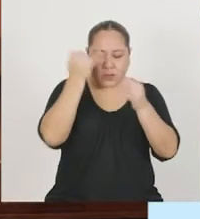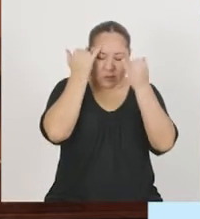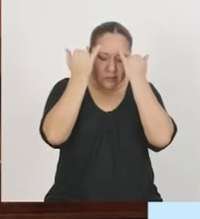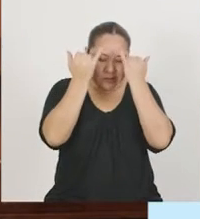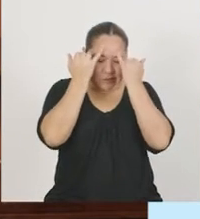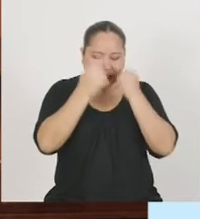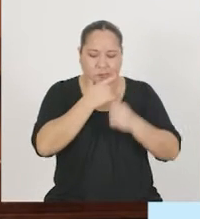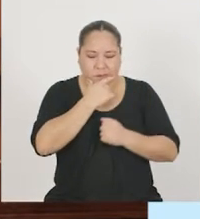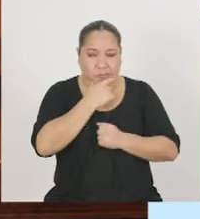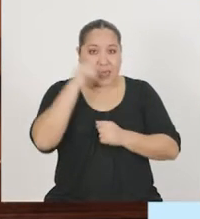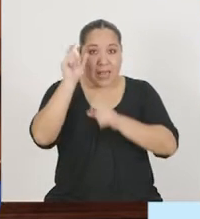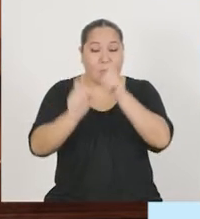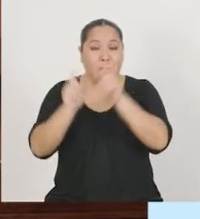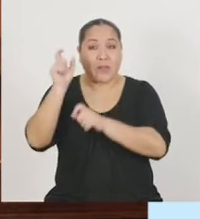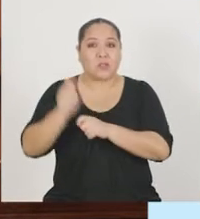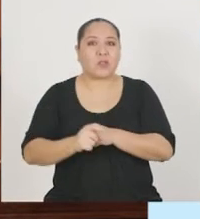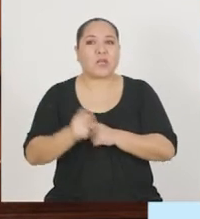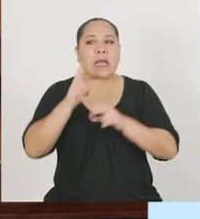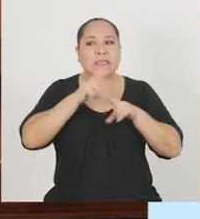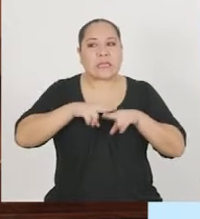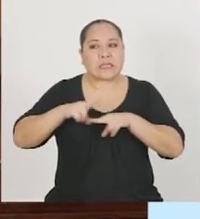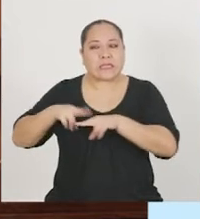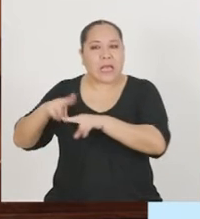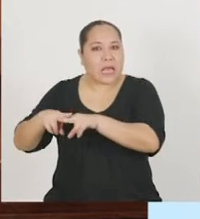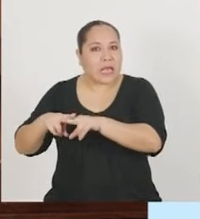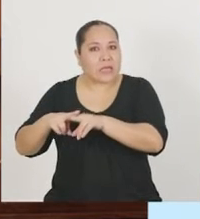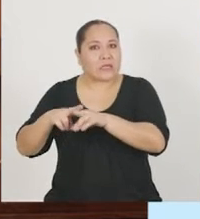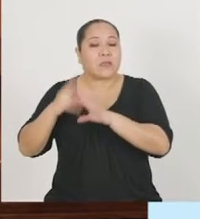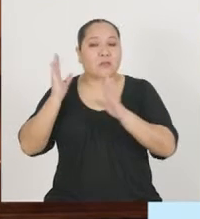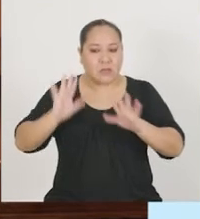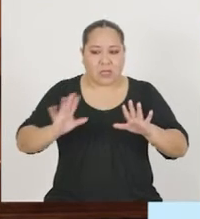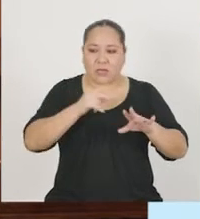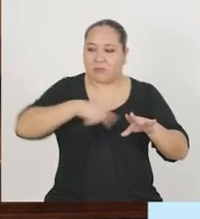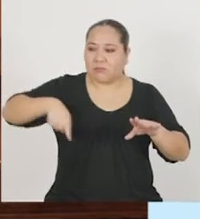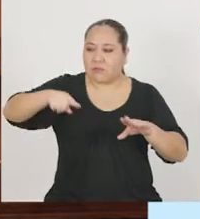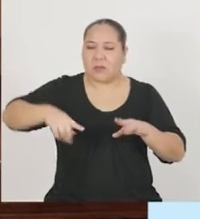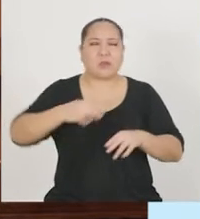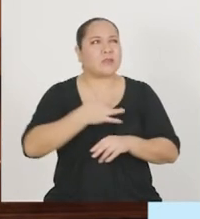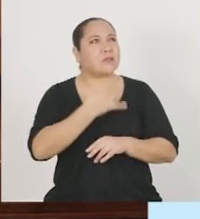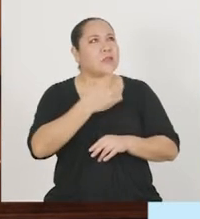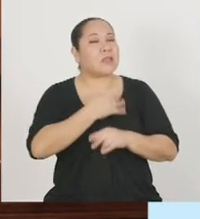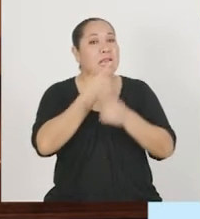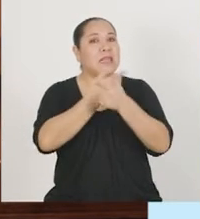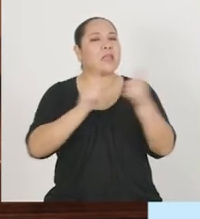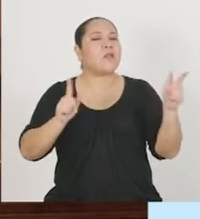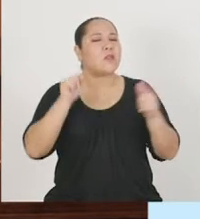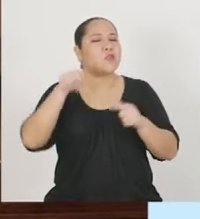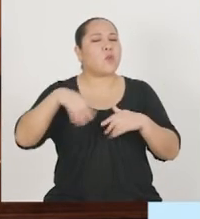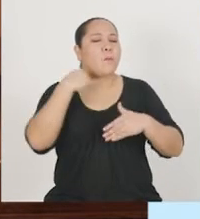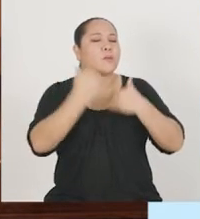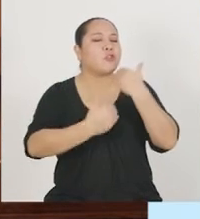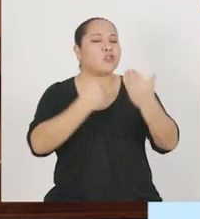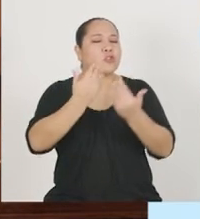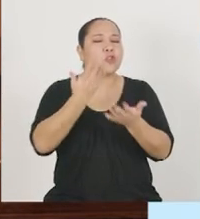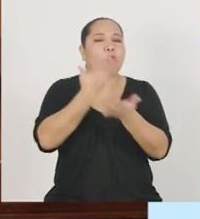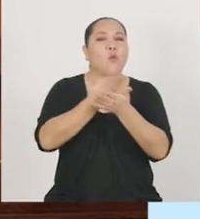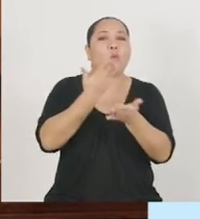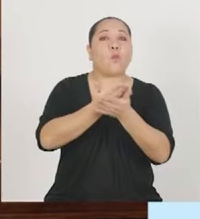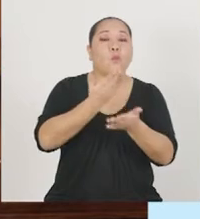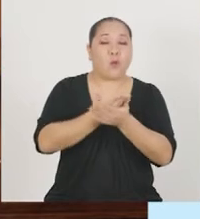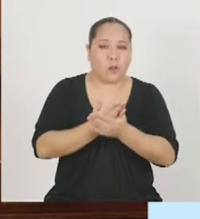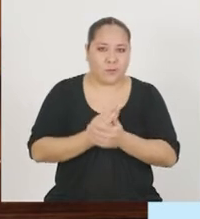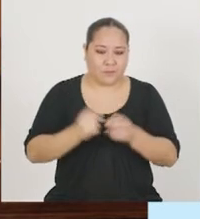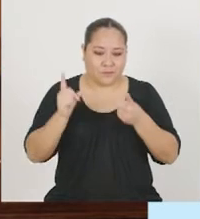especial énfasis en que los participantes se sientan libres y entiendan que van a vivir un proceso de experimentación.